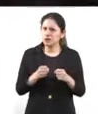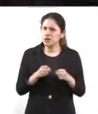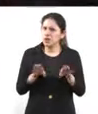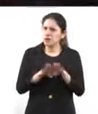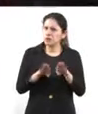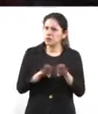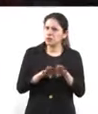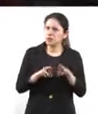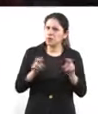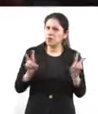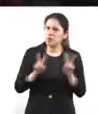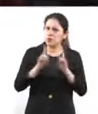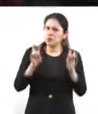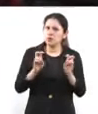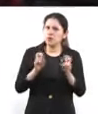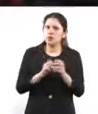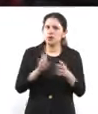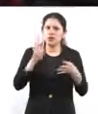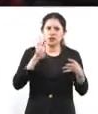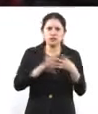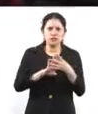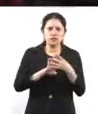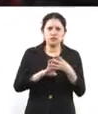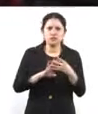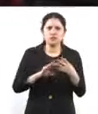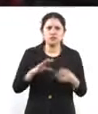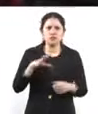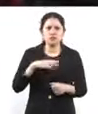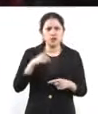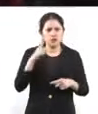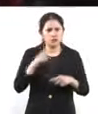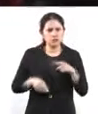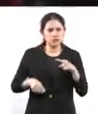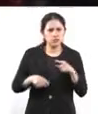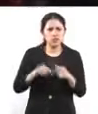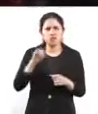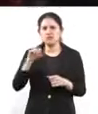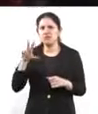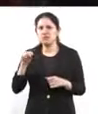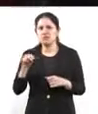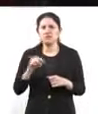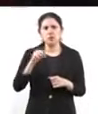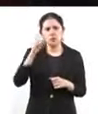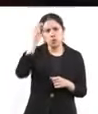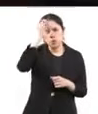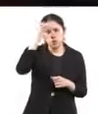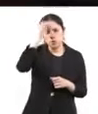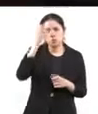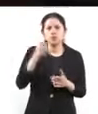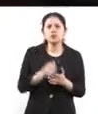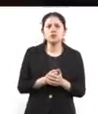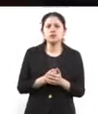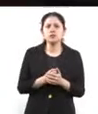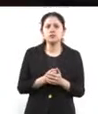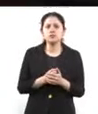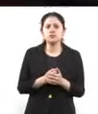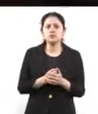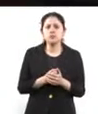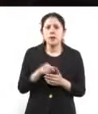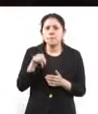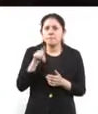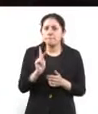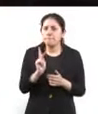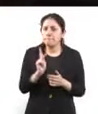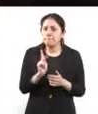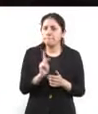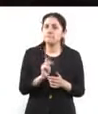invalidez de la prisión preventiva oficiosa. Me gustaría saber su opinión referente a este tema, pero también a